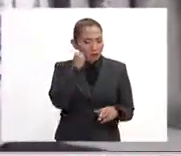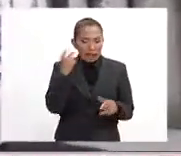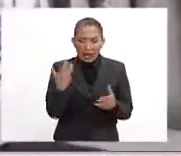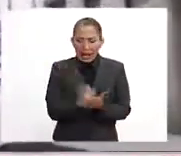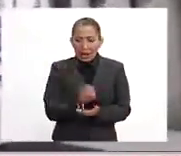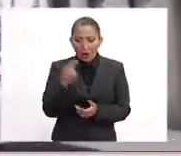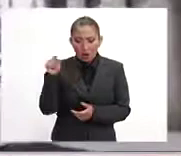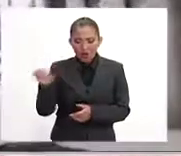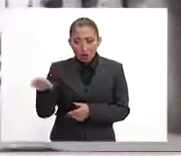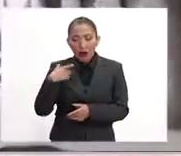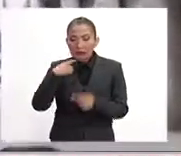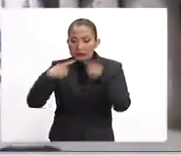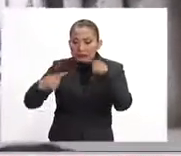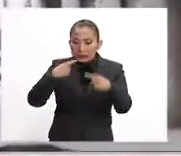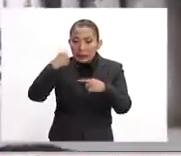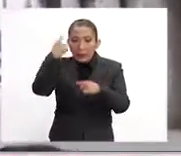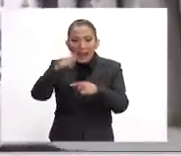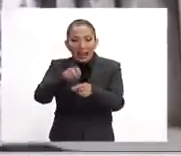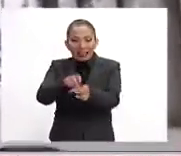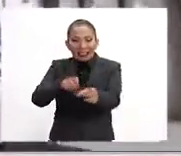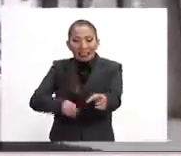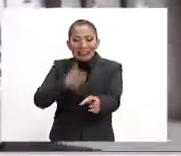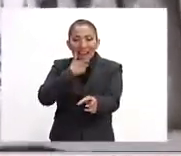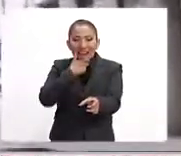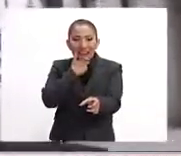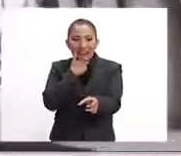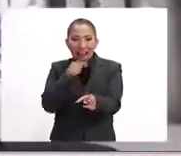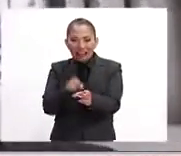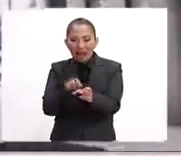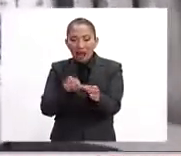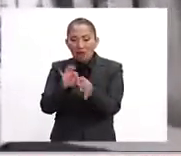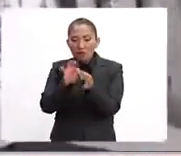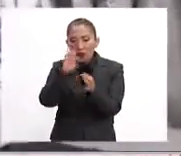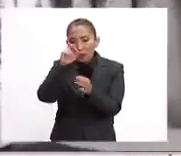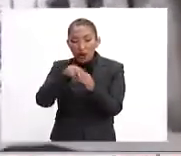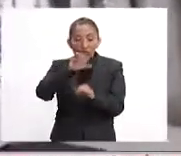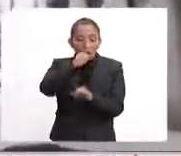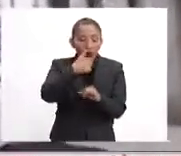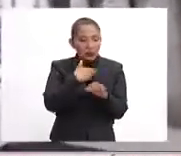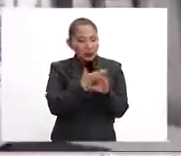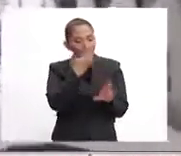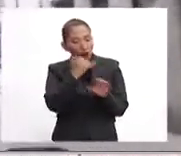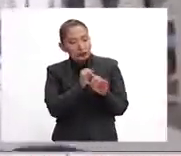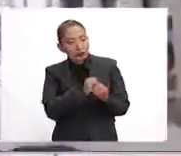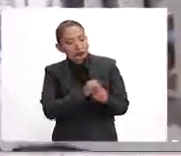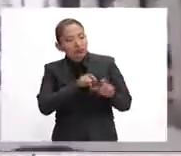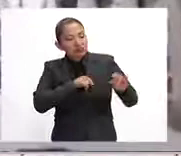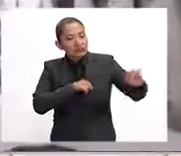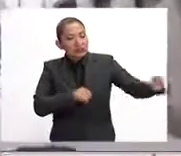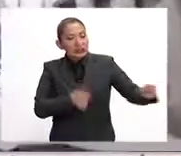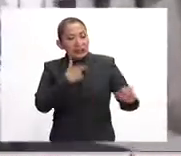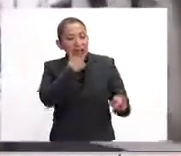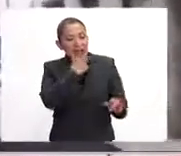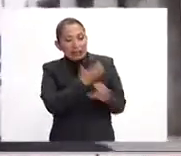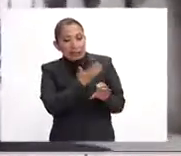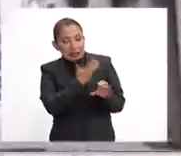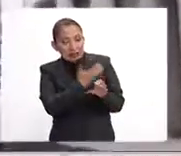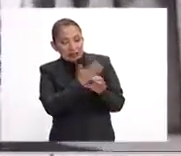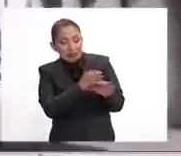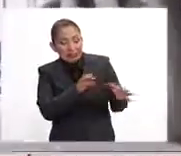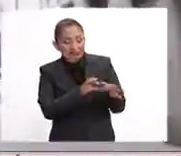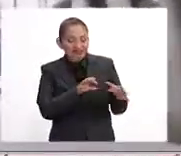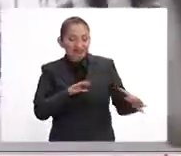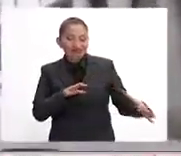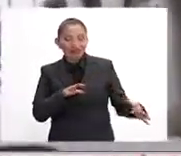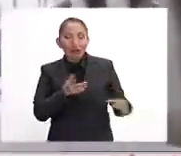porque por un lado está negociándose la salida de la Unión Europea y por la otra tiene unas relaciones tensas y distantes con su aliado histórico, que son los Estados Unidos.